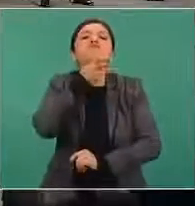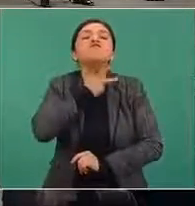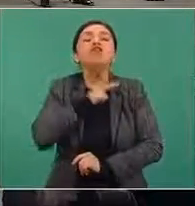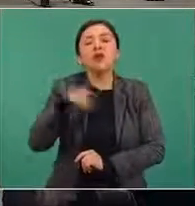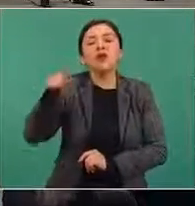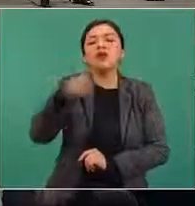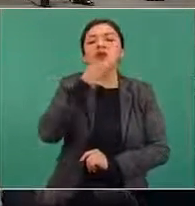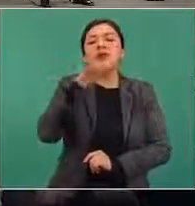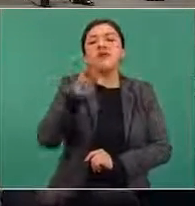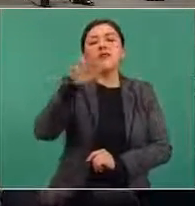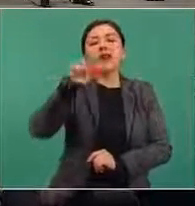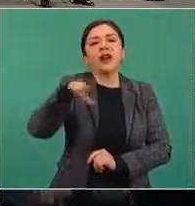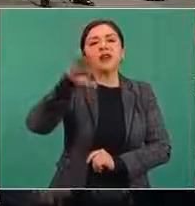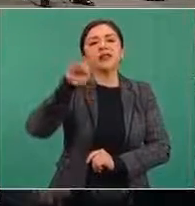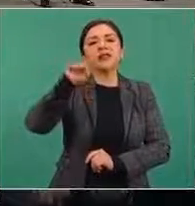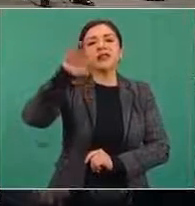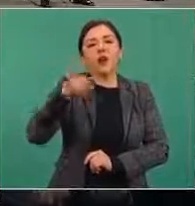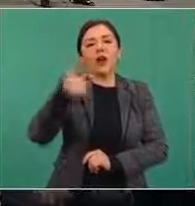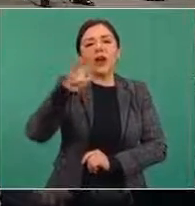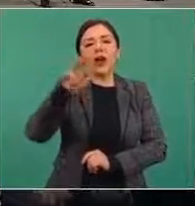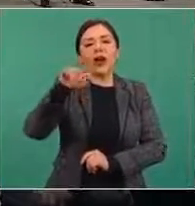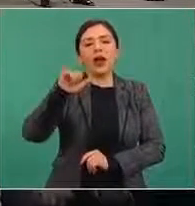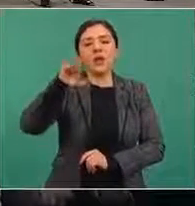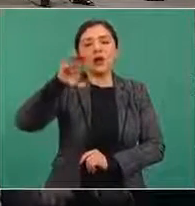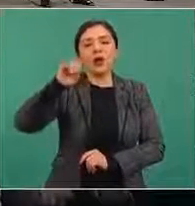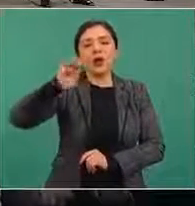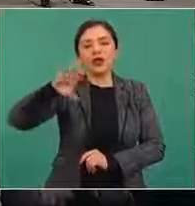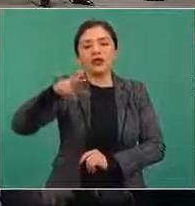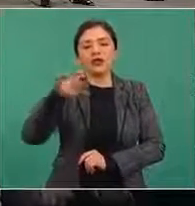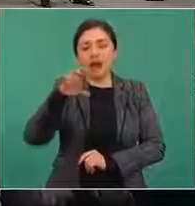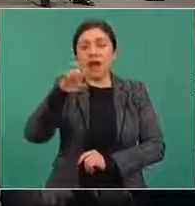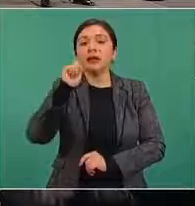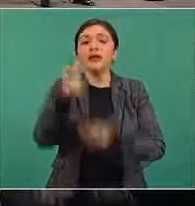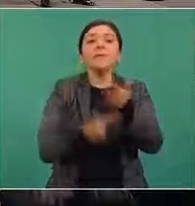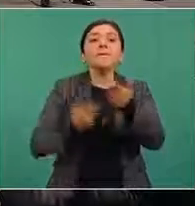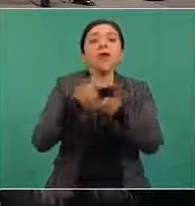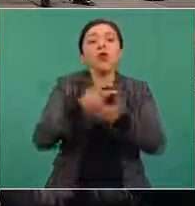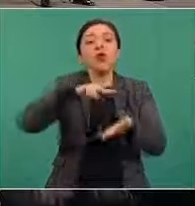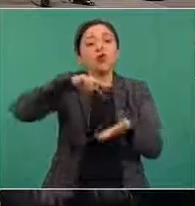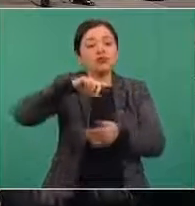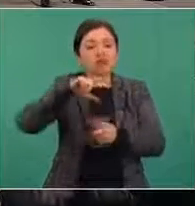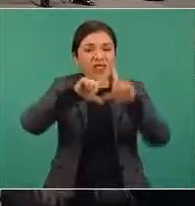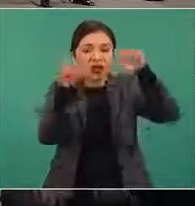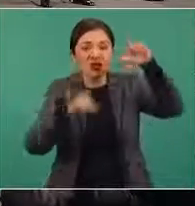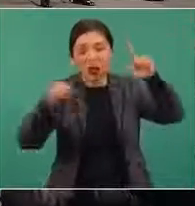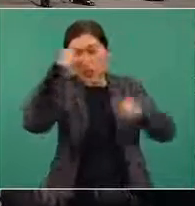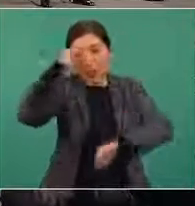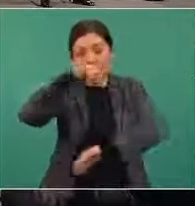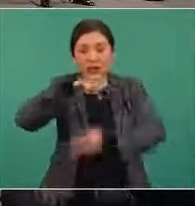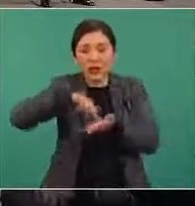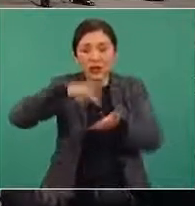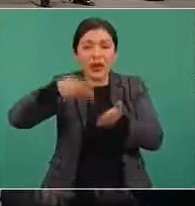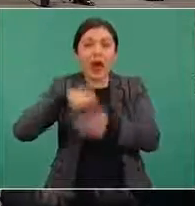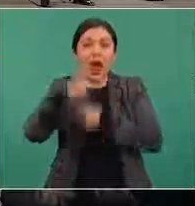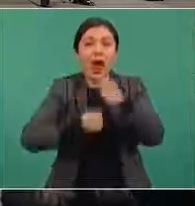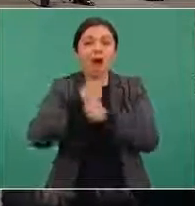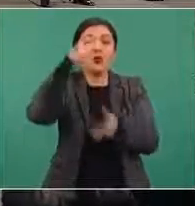Petrirena el Premio Nacional de Ingeniería 2020. En el mismo sentido,